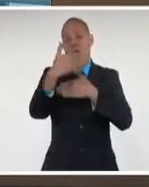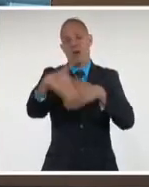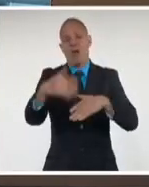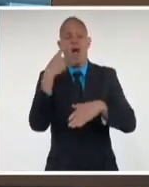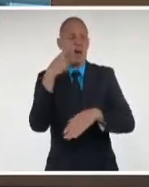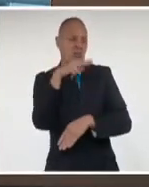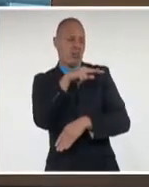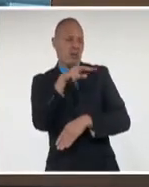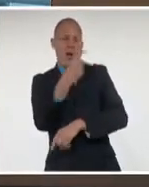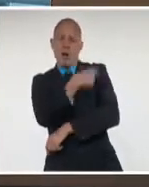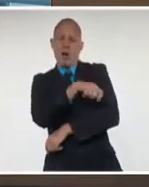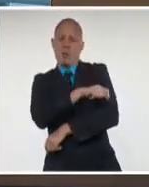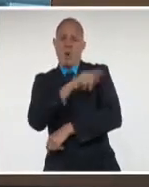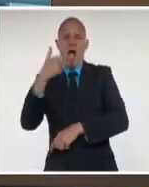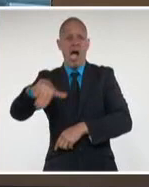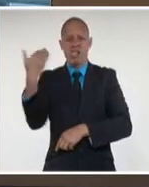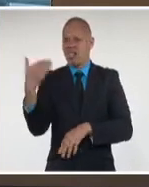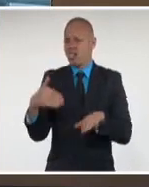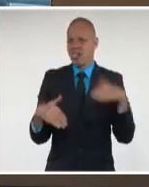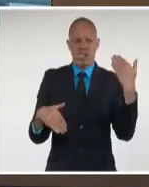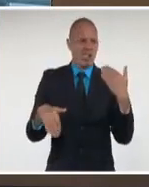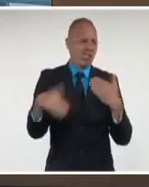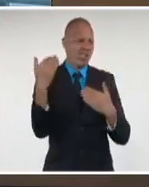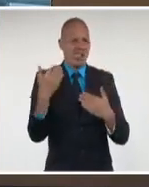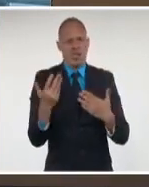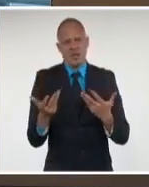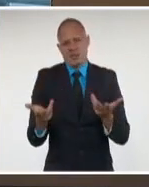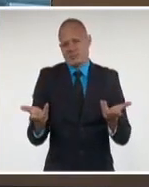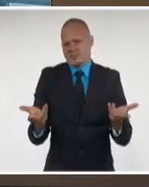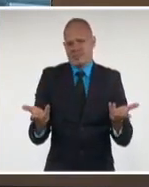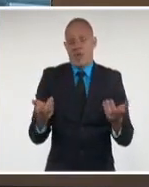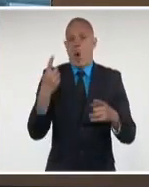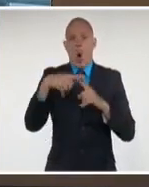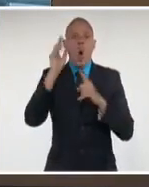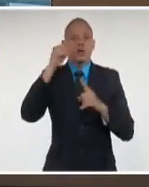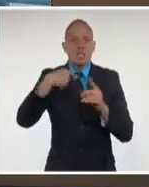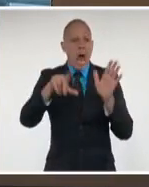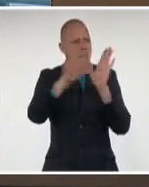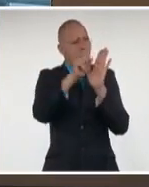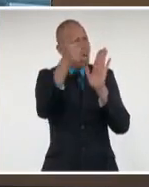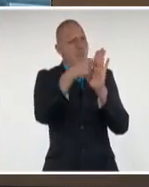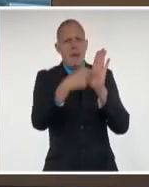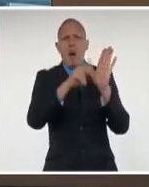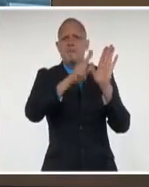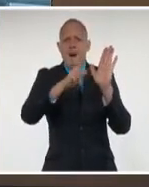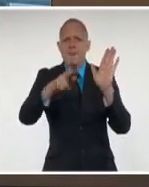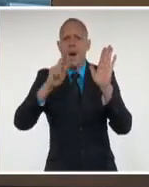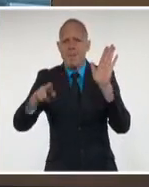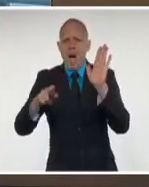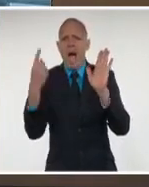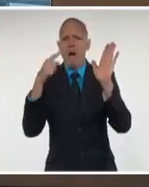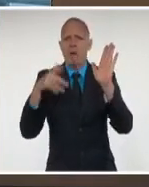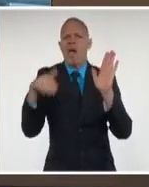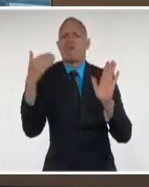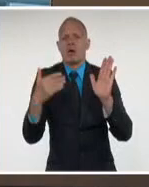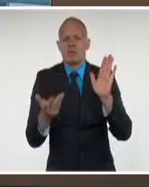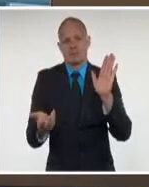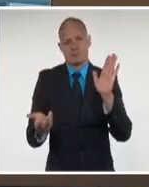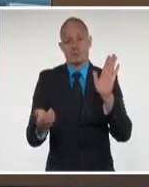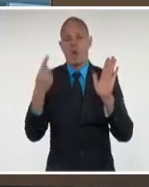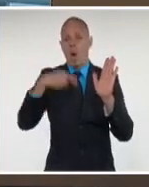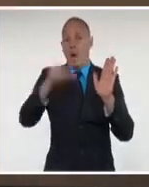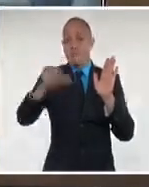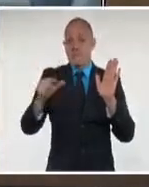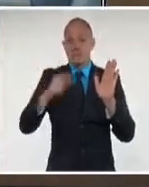cumplimiento de los protocolos sanitarios en varios territorios del país y también los niveles de movilidad de la población. Que